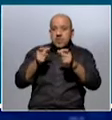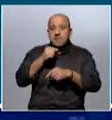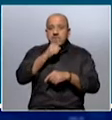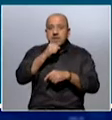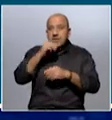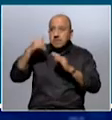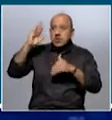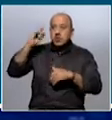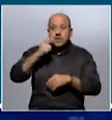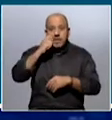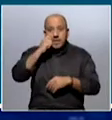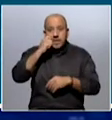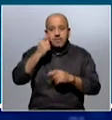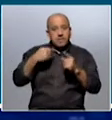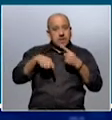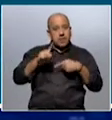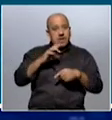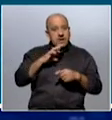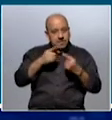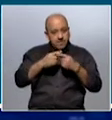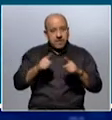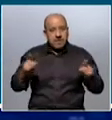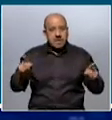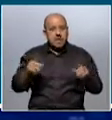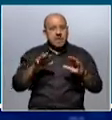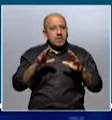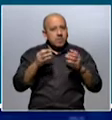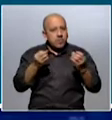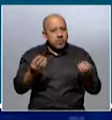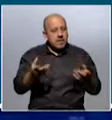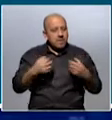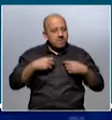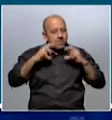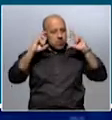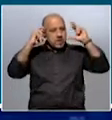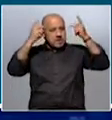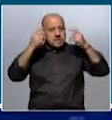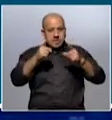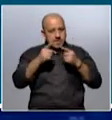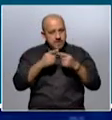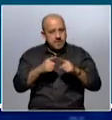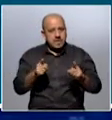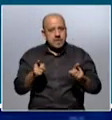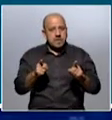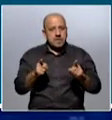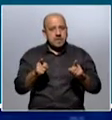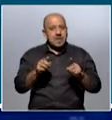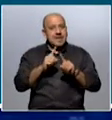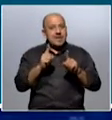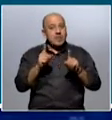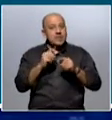diferencia de que hay todo un nivel de violencia que se instala sobre las mismas, que no está